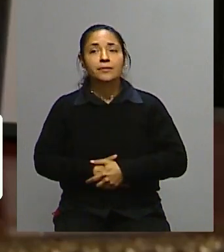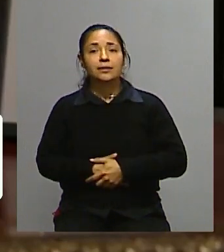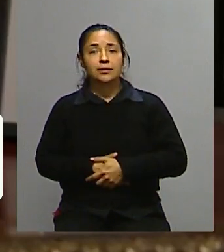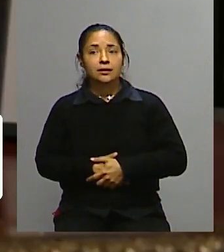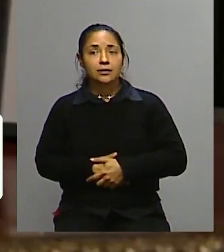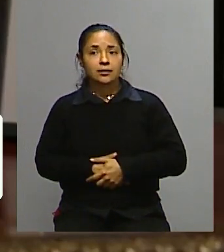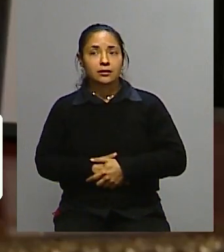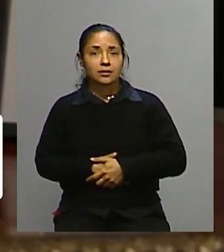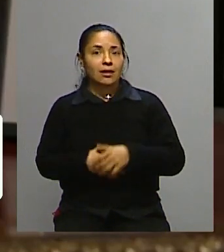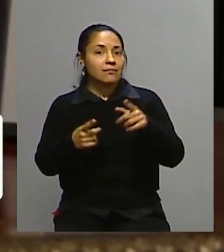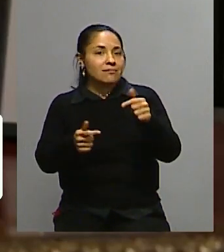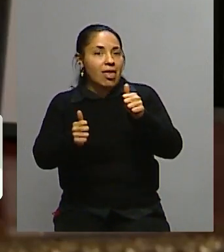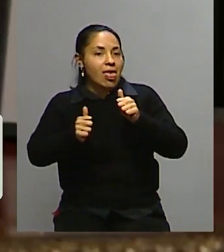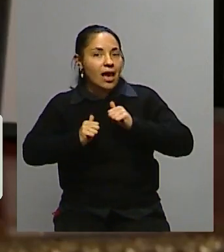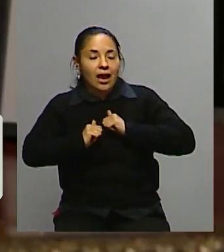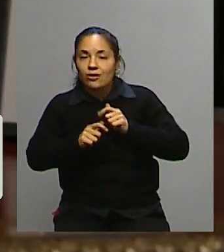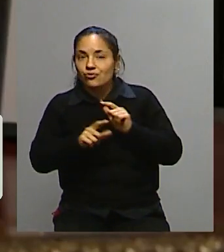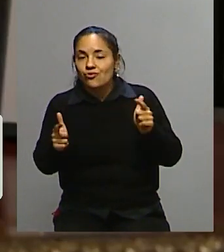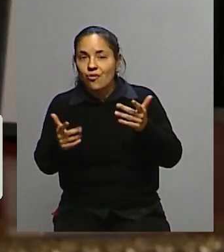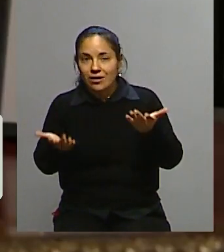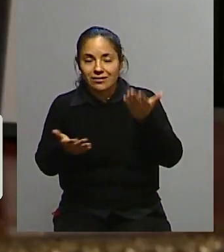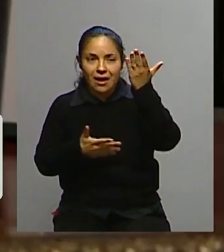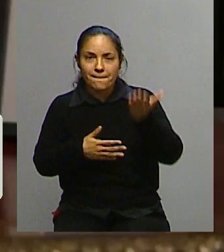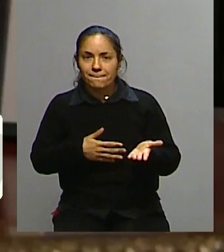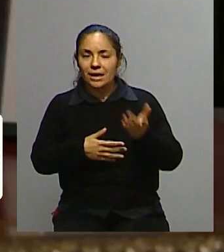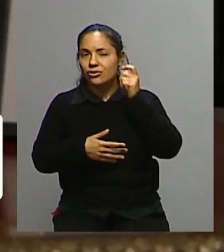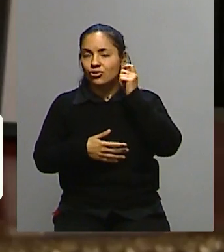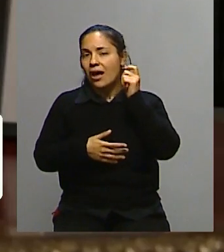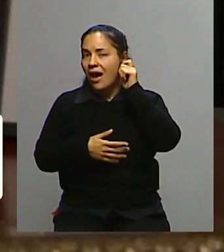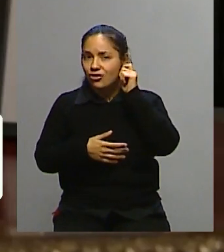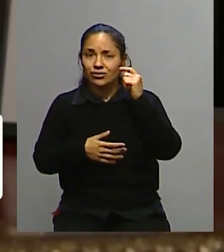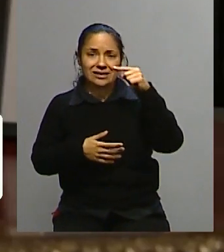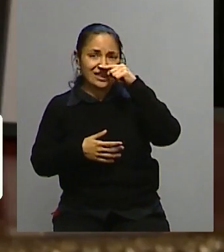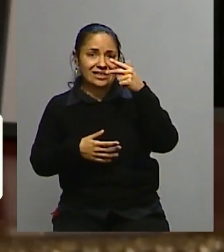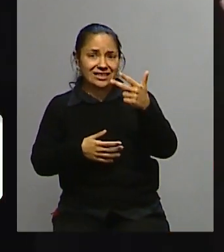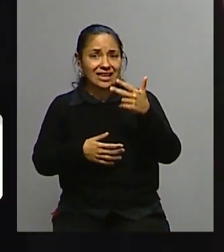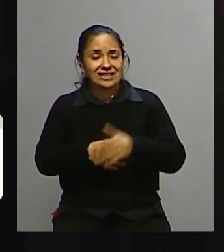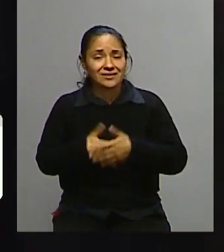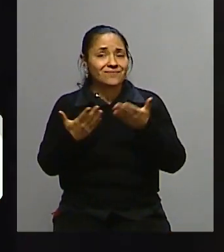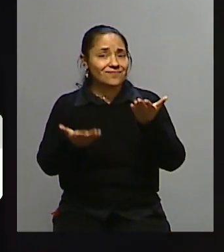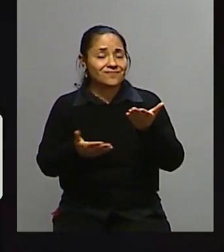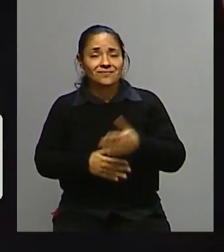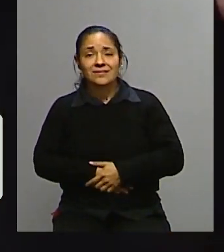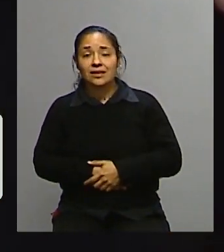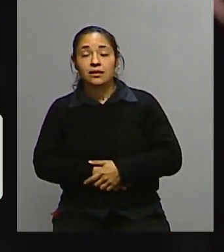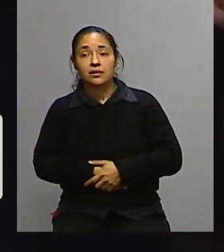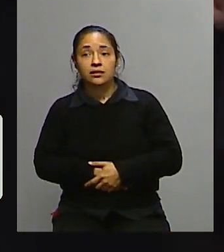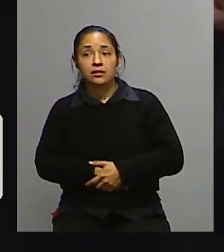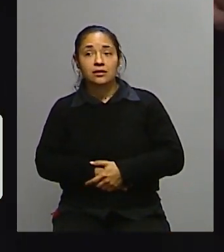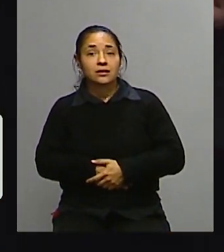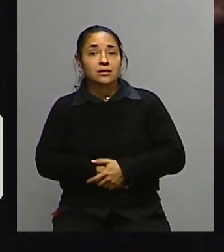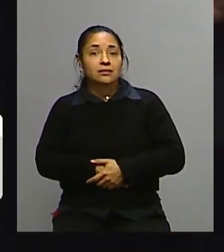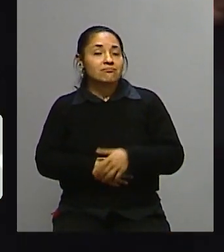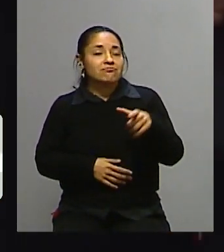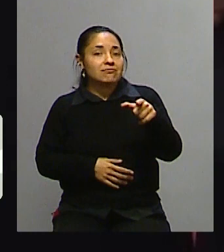no tiene descanso realmente. Y es una persona de 73 años, es decir, es una persona que debe